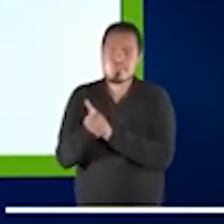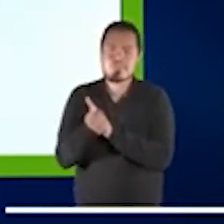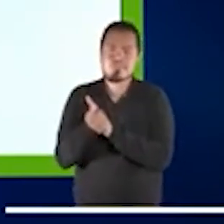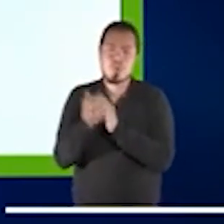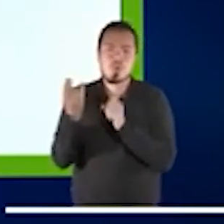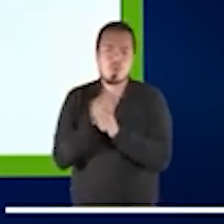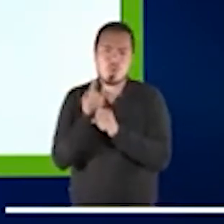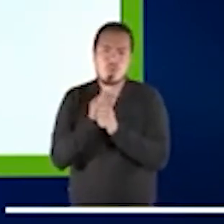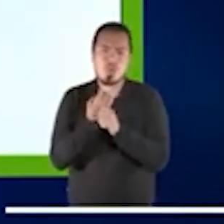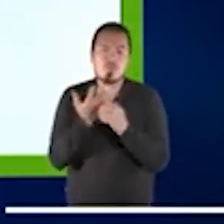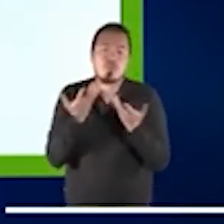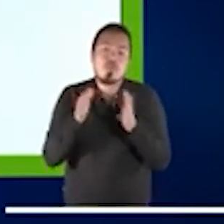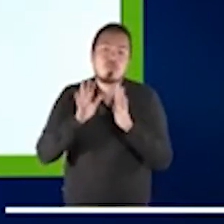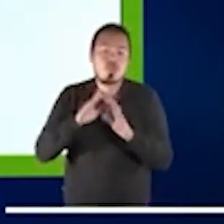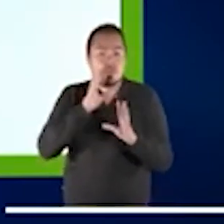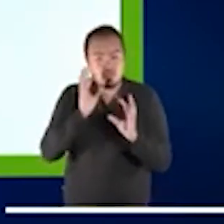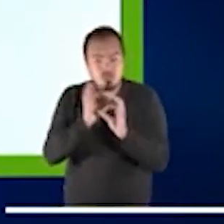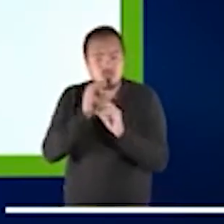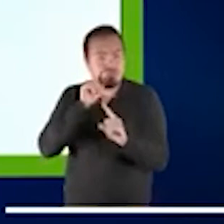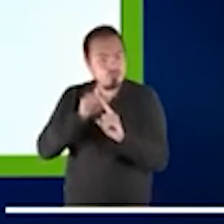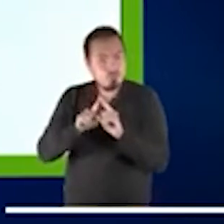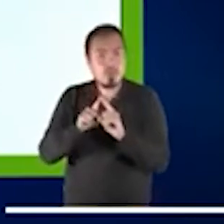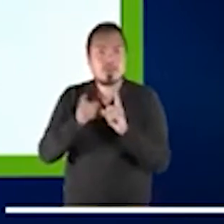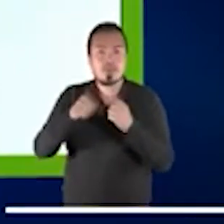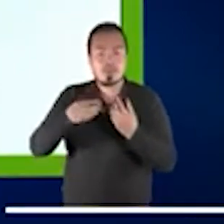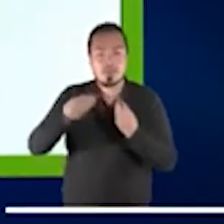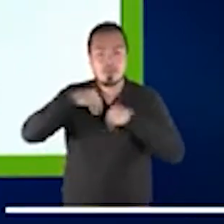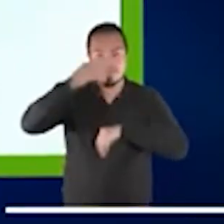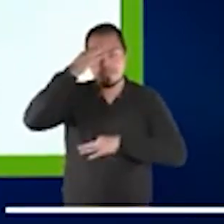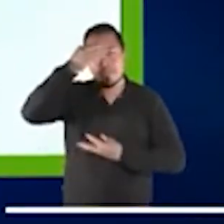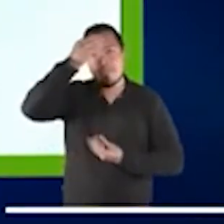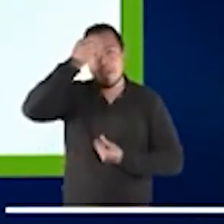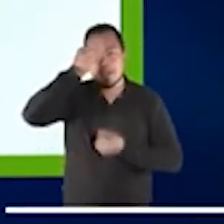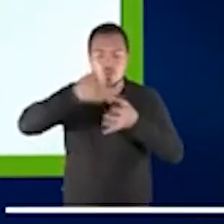objetivos y también los valores de la justicia reparativa.